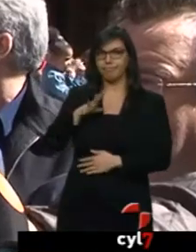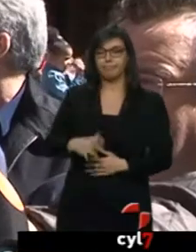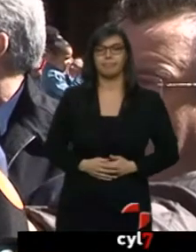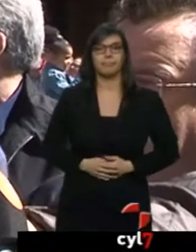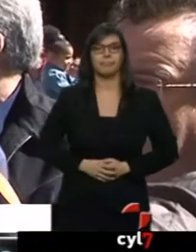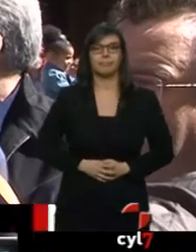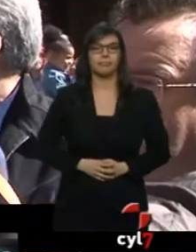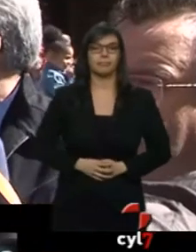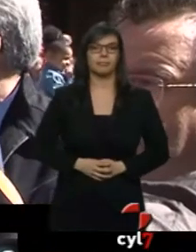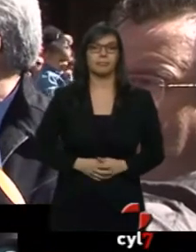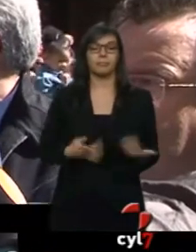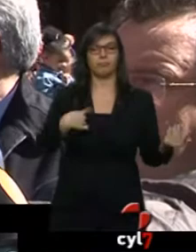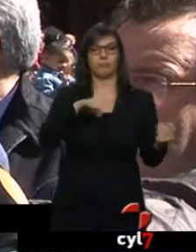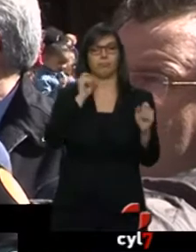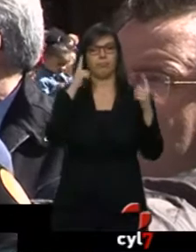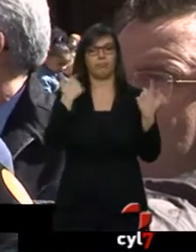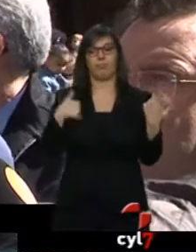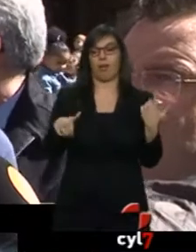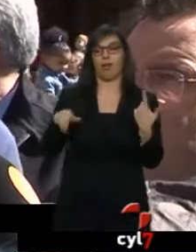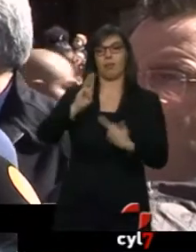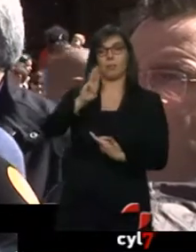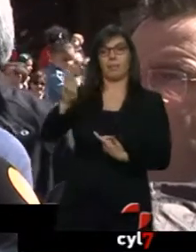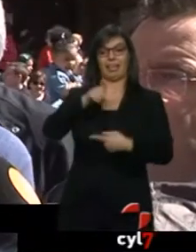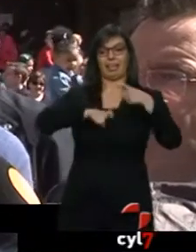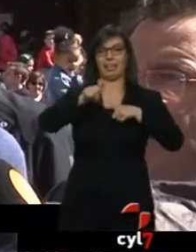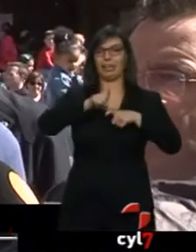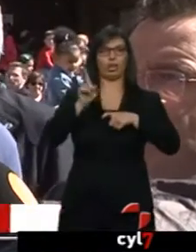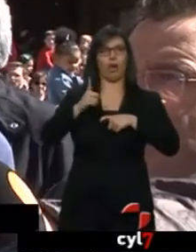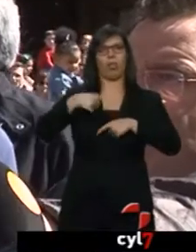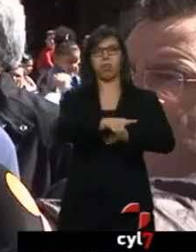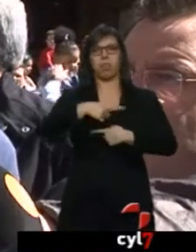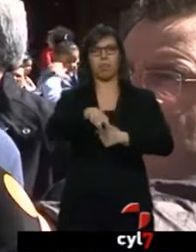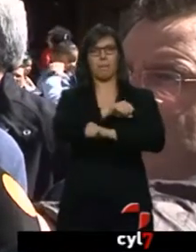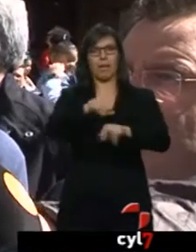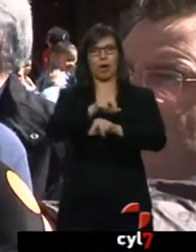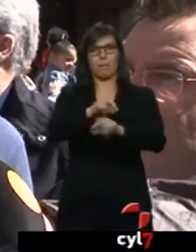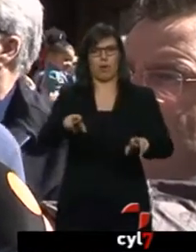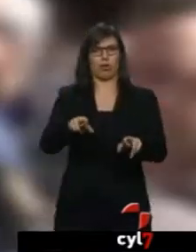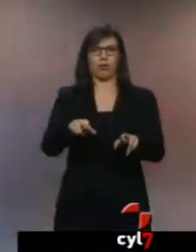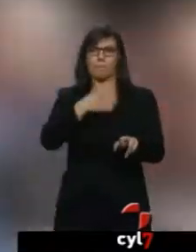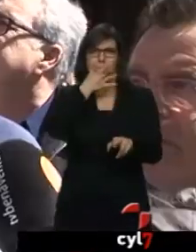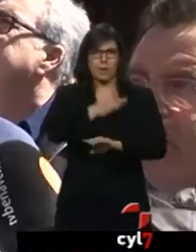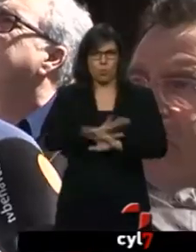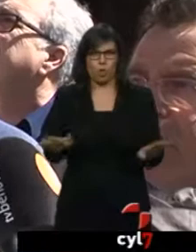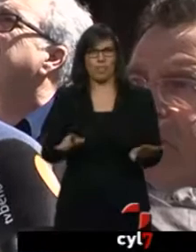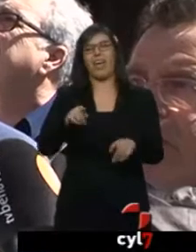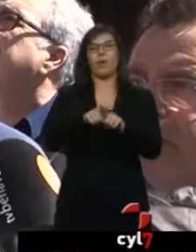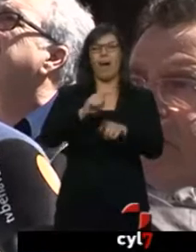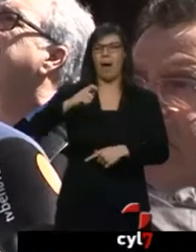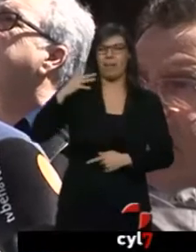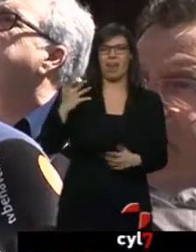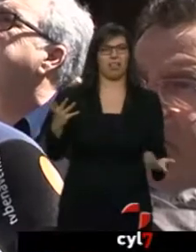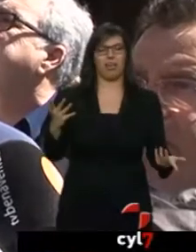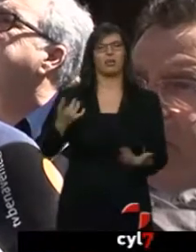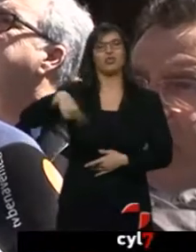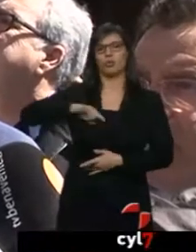Hemos visto como el Partido Popular... ...lejos de rectificar ha querido seguir provocando... ...de forma indecente a los ciudadanos, amenazando... ...vamos a seguir reivindicando